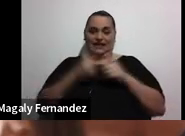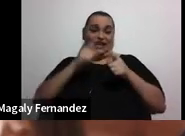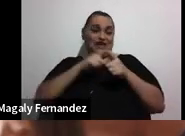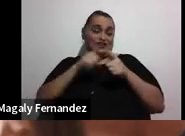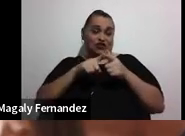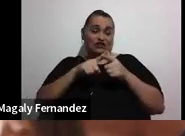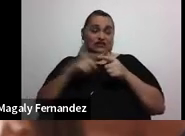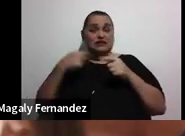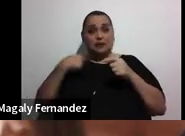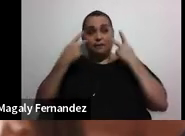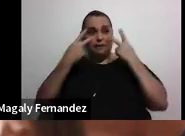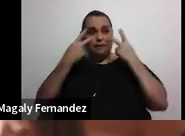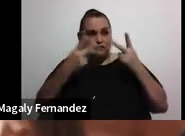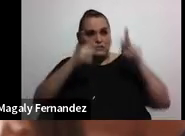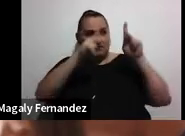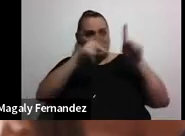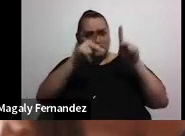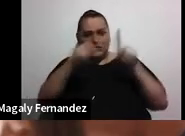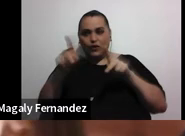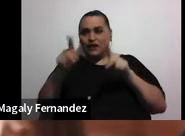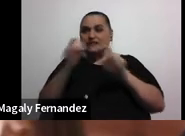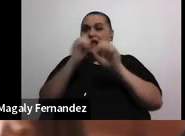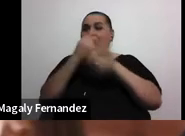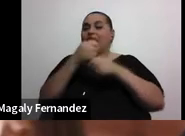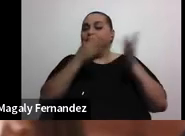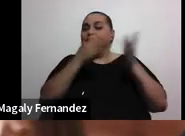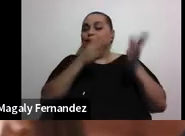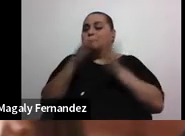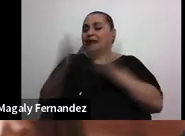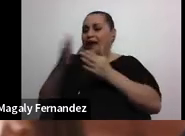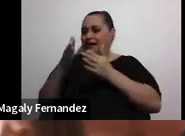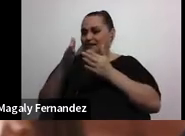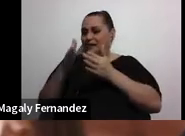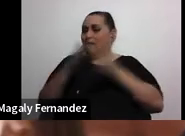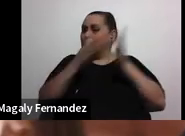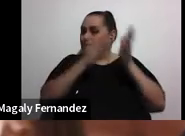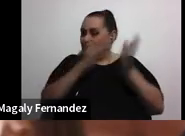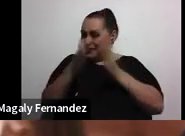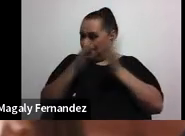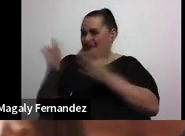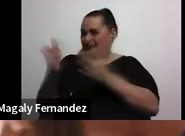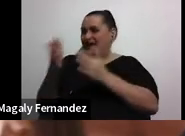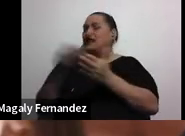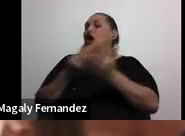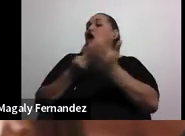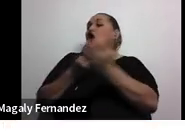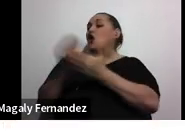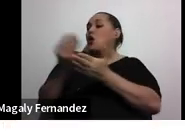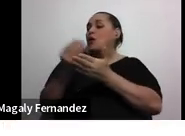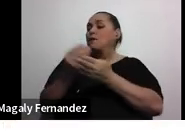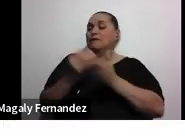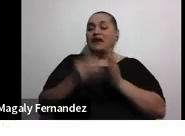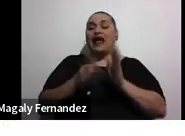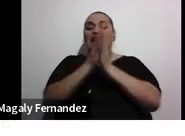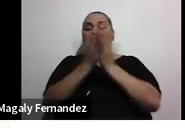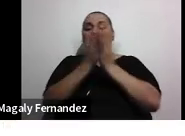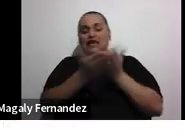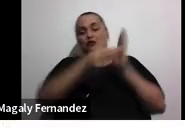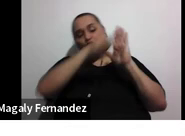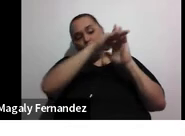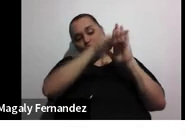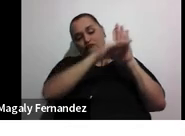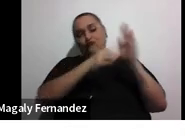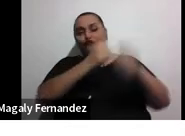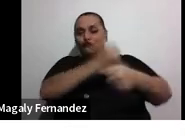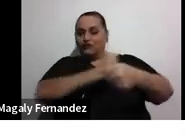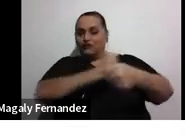vamos viendo que la gente hace un plan se va preparando hay gente que compra un libro de recetas y